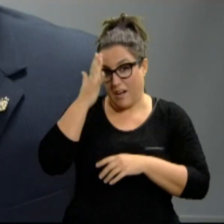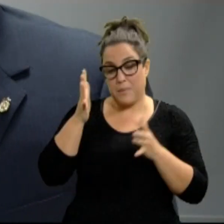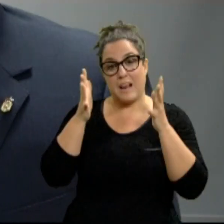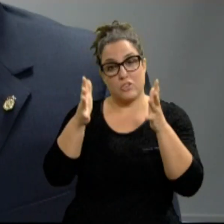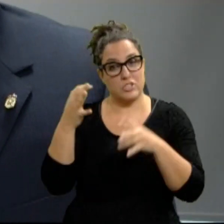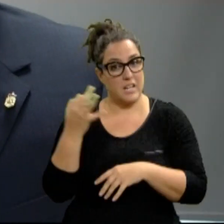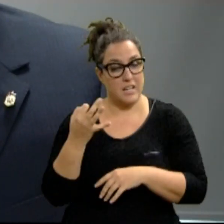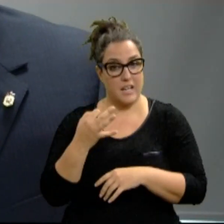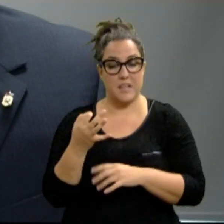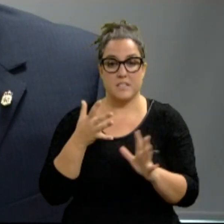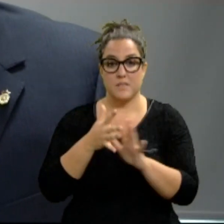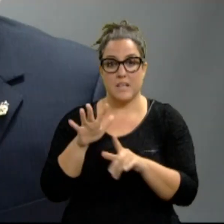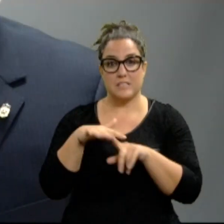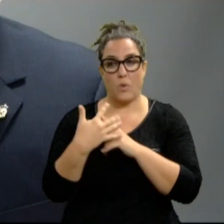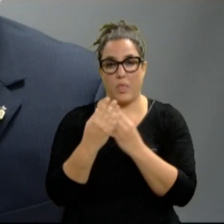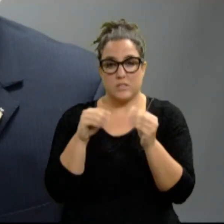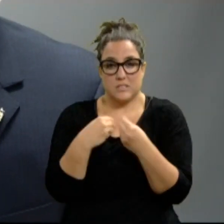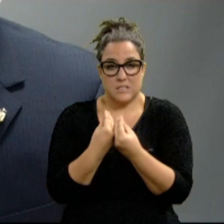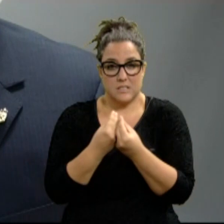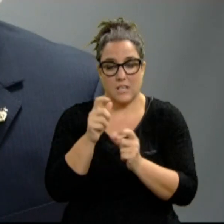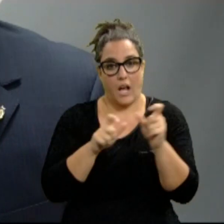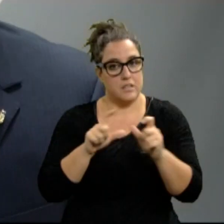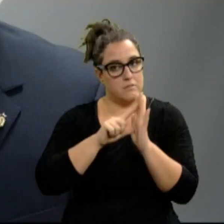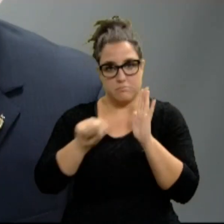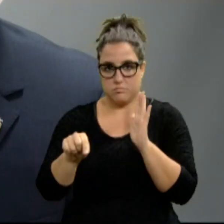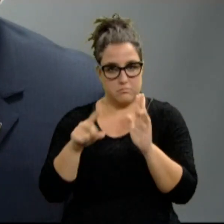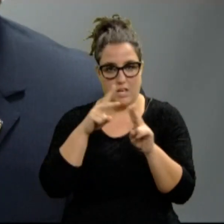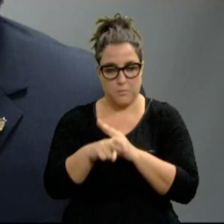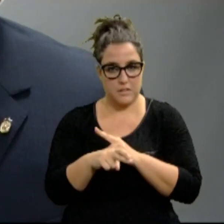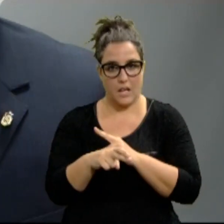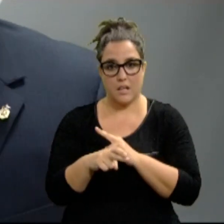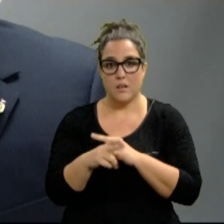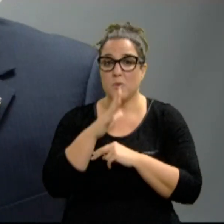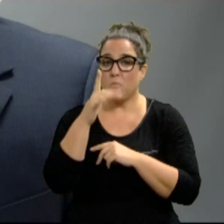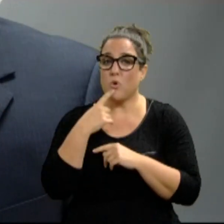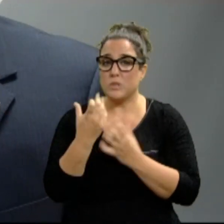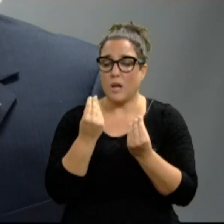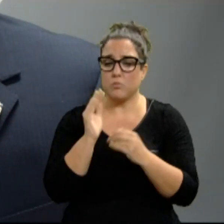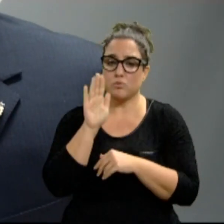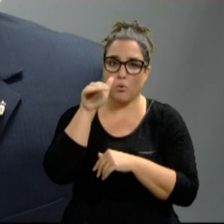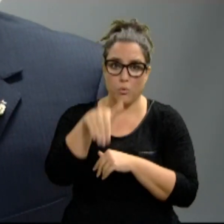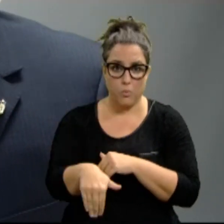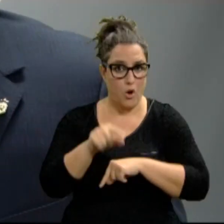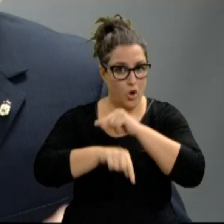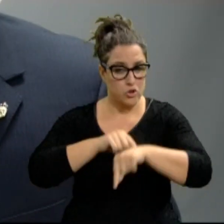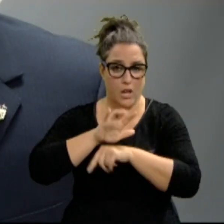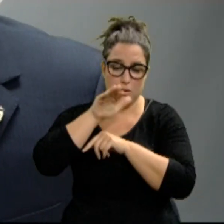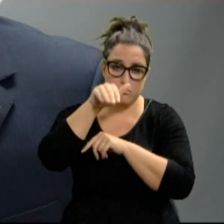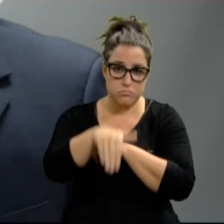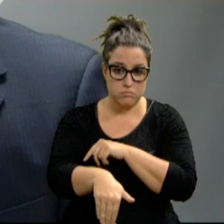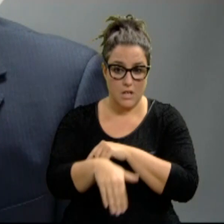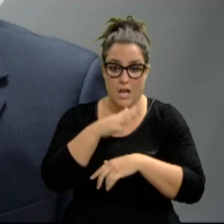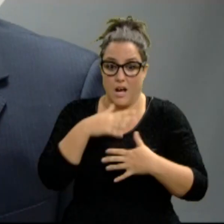huir de situaciones de aglomeraciones. Cuesta mucho doblegar la curva. Hemos tardado mucho en llegar a esta situación ahora mismo de menor